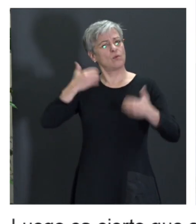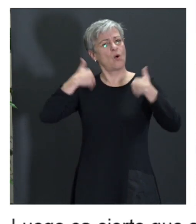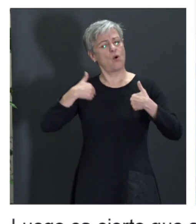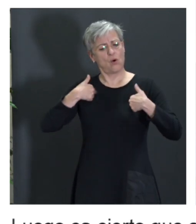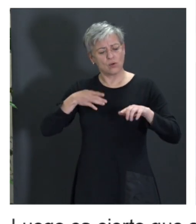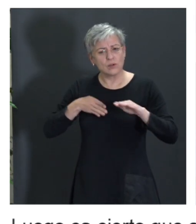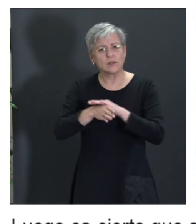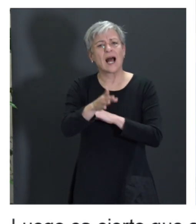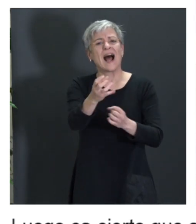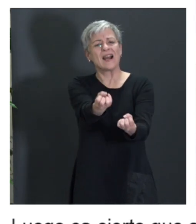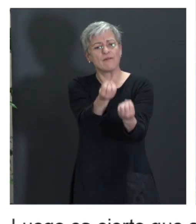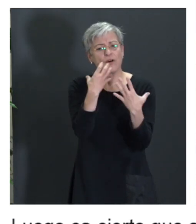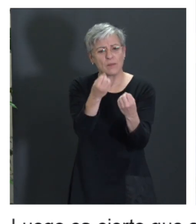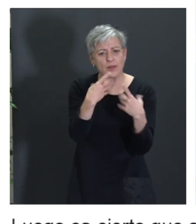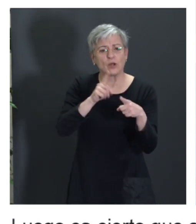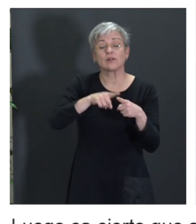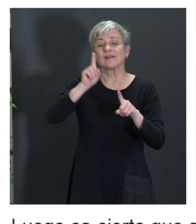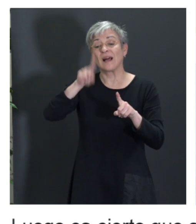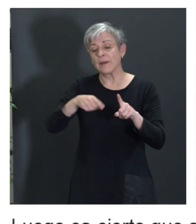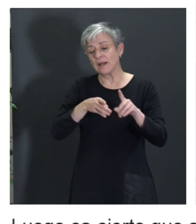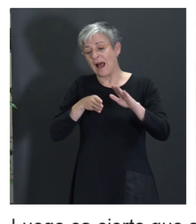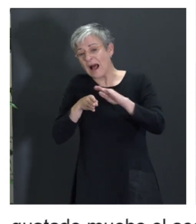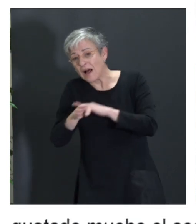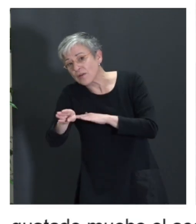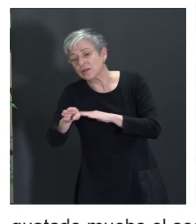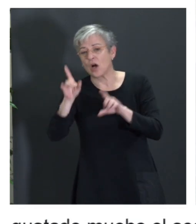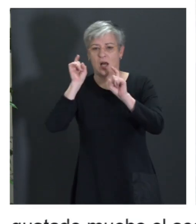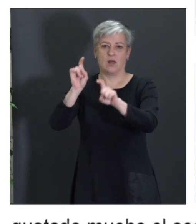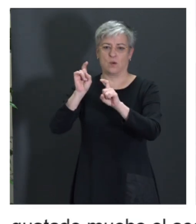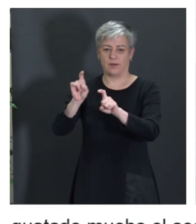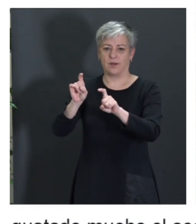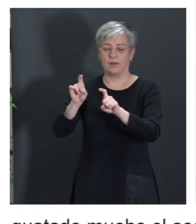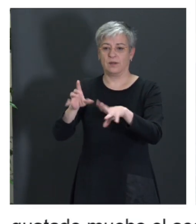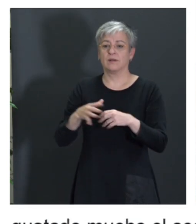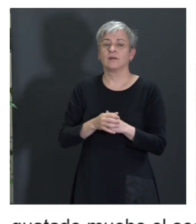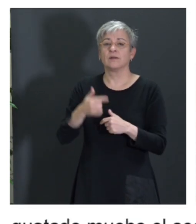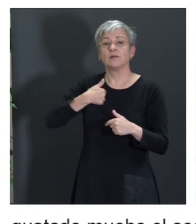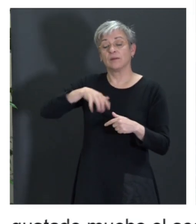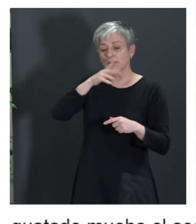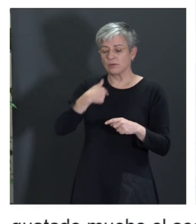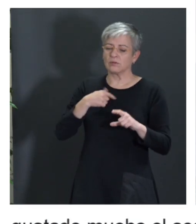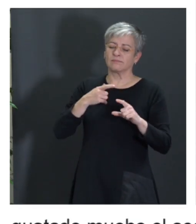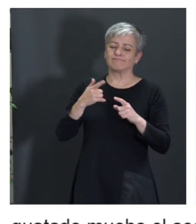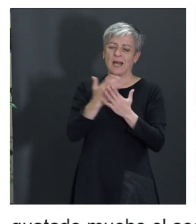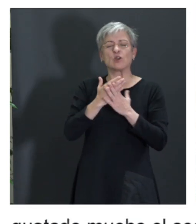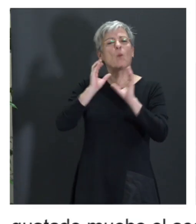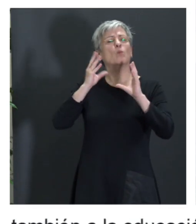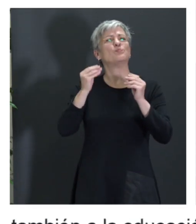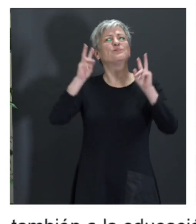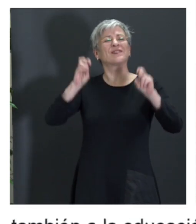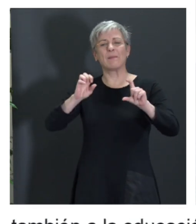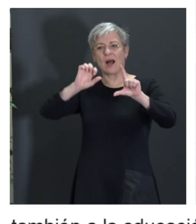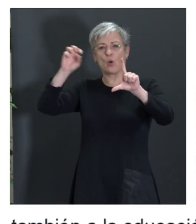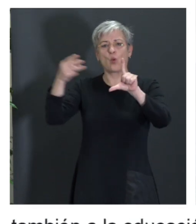autónomo también a la educación, que es a lo que yo me dedico. Entonces, trabajamos muchísimo, pues, todo lo que es el análisis web, ¿no? De la